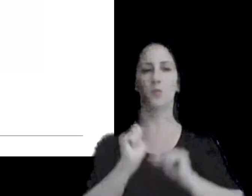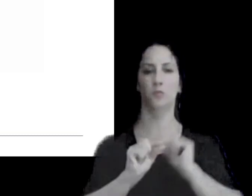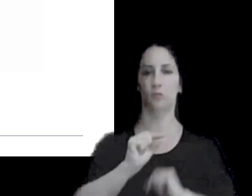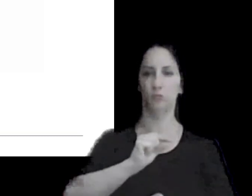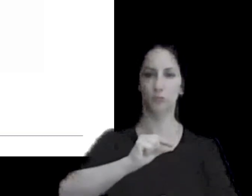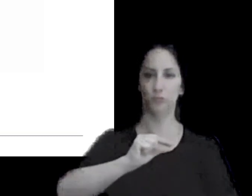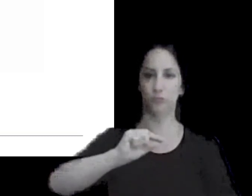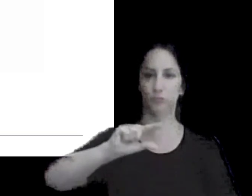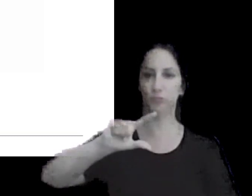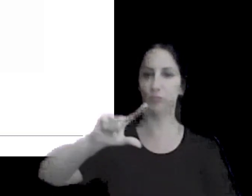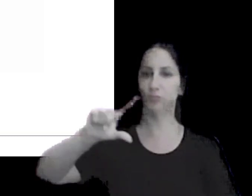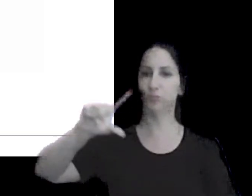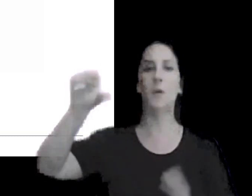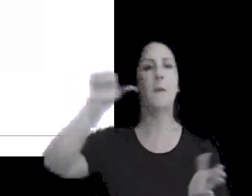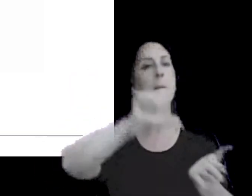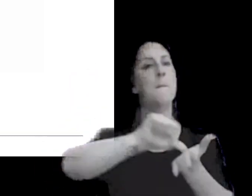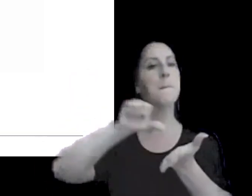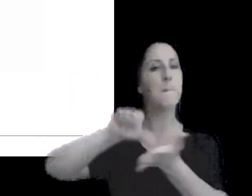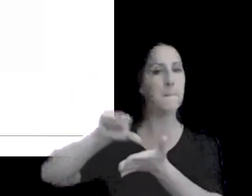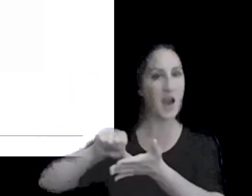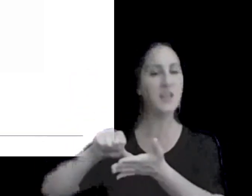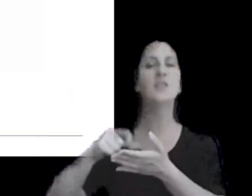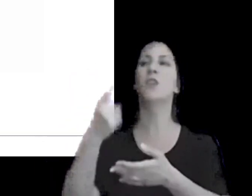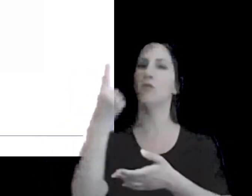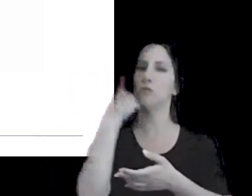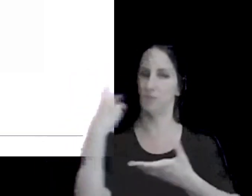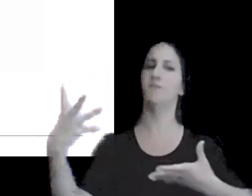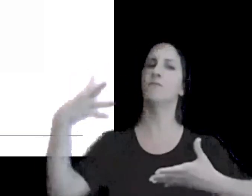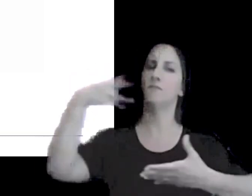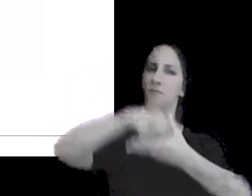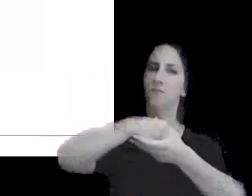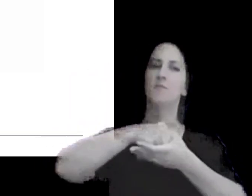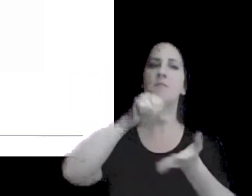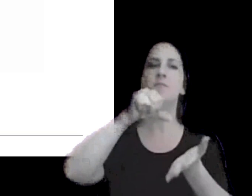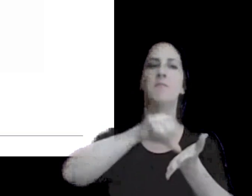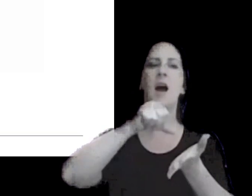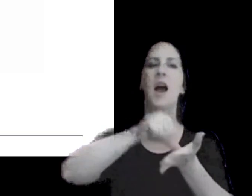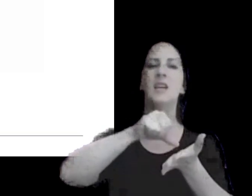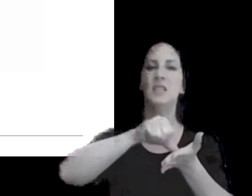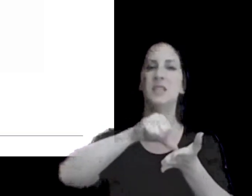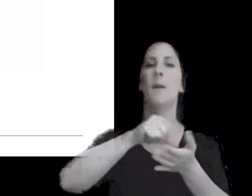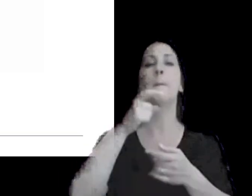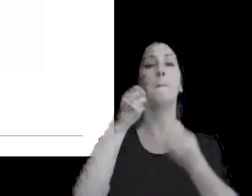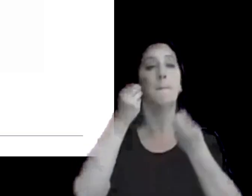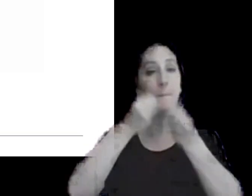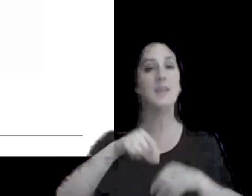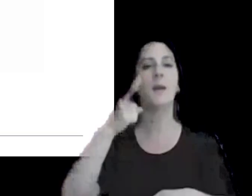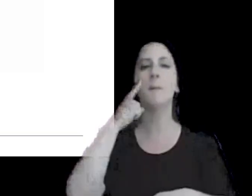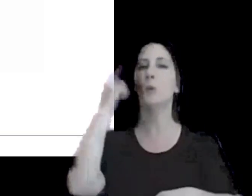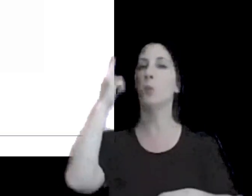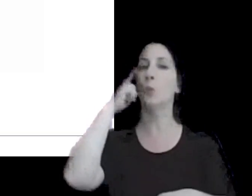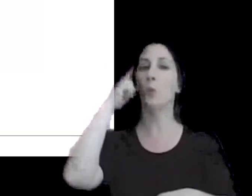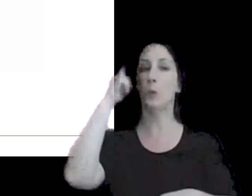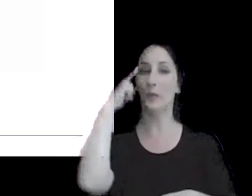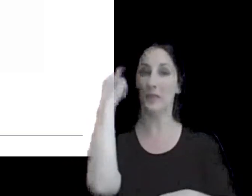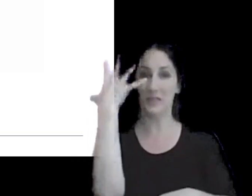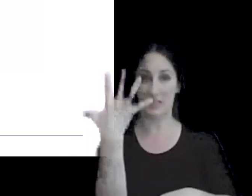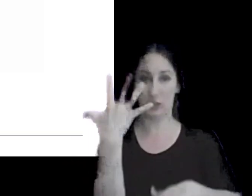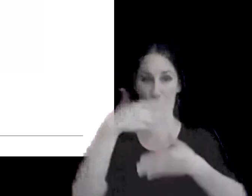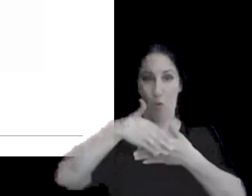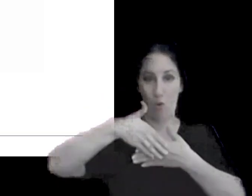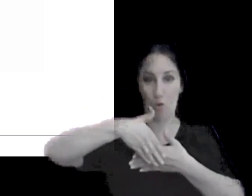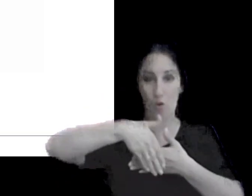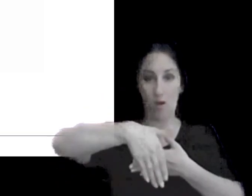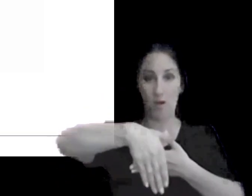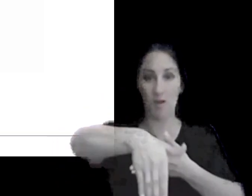países que han adoptado regulaciones de precio de transferencia tomando como punto de partida el año de 1995 que es la